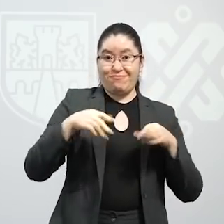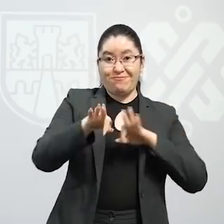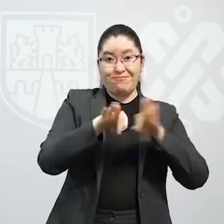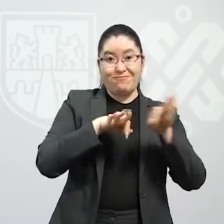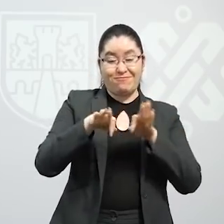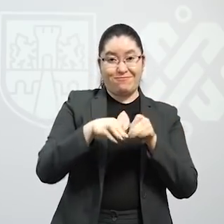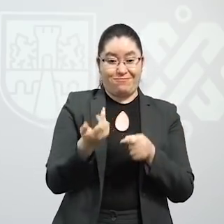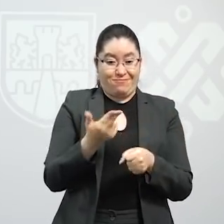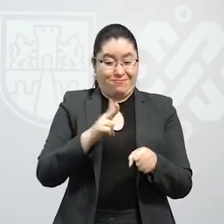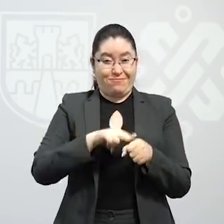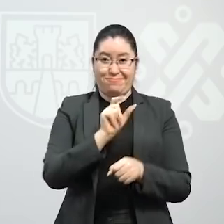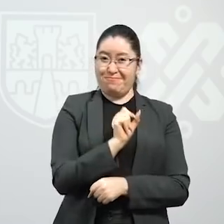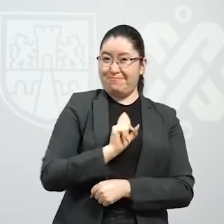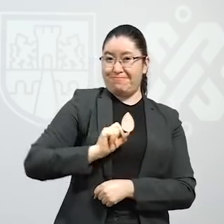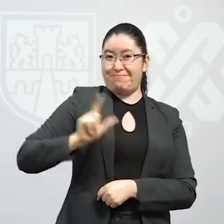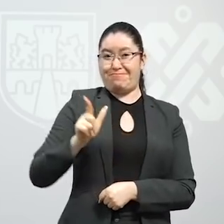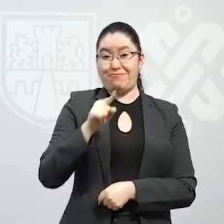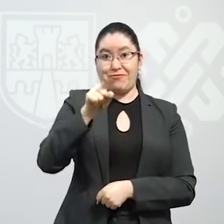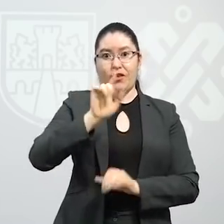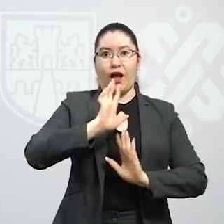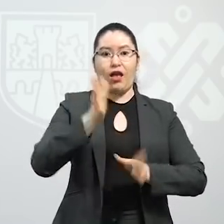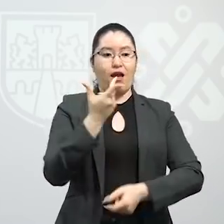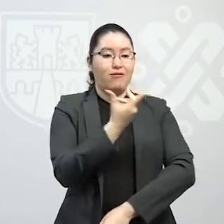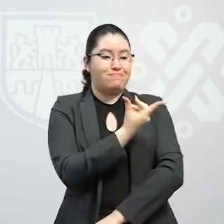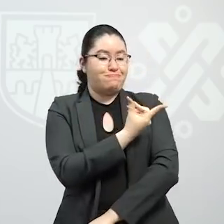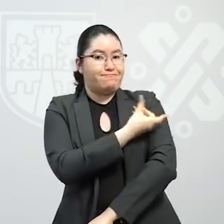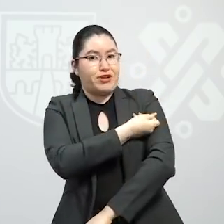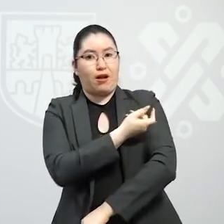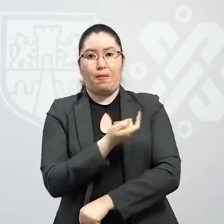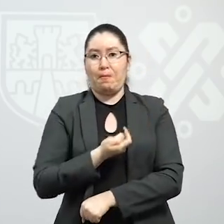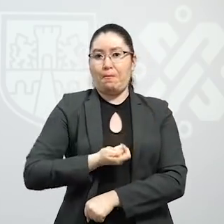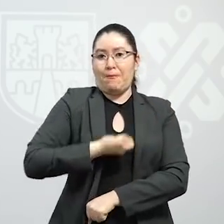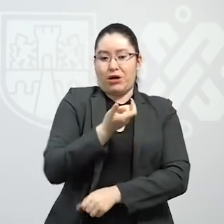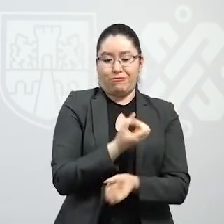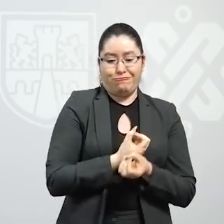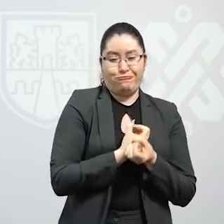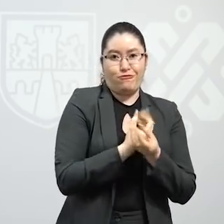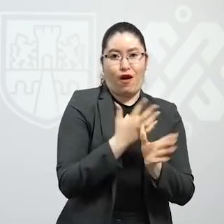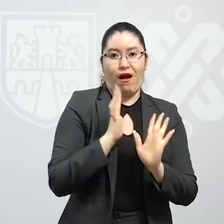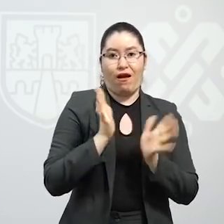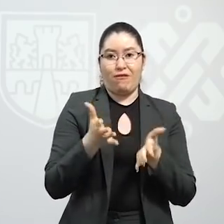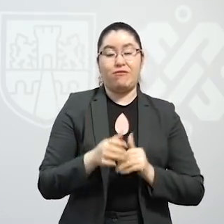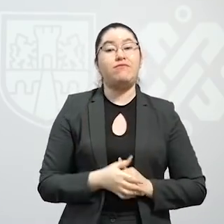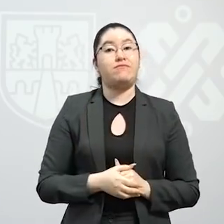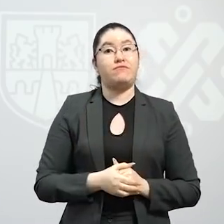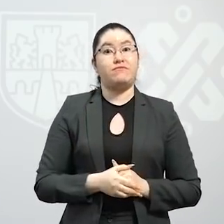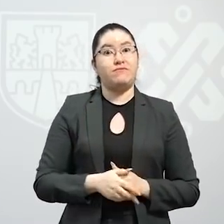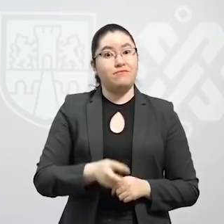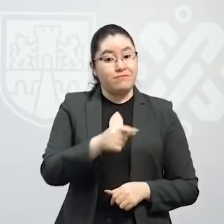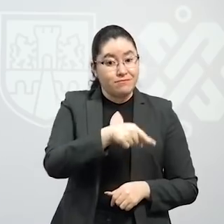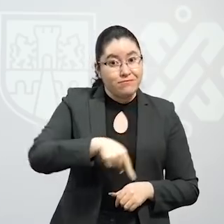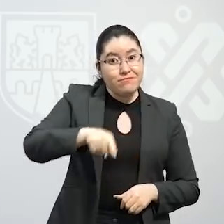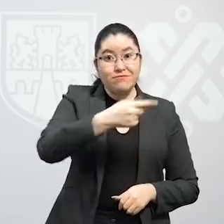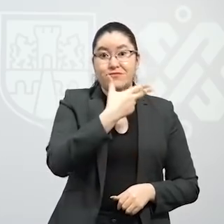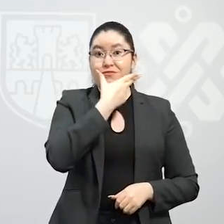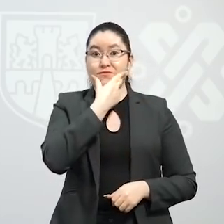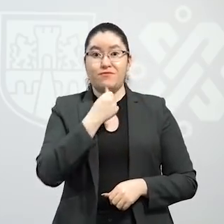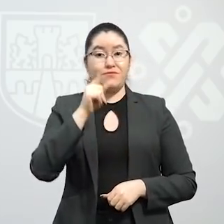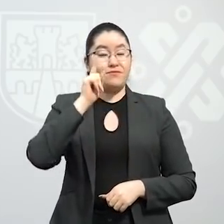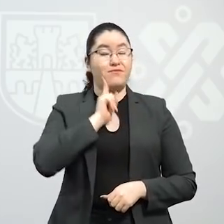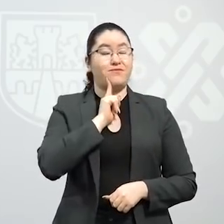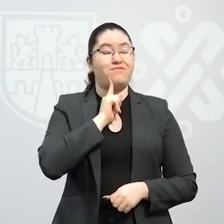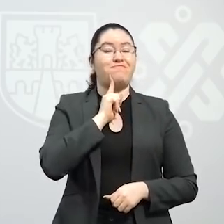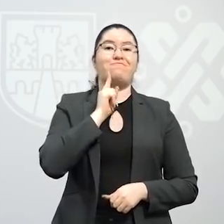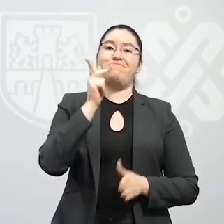los profesionales de la salud, los que ya están recibiendo las primeras vacunas en nuestro país. Por ellos, por